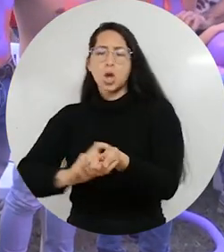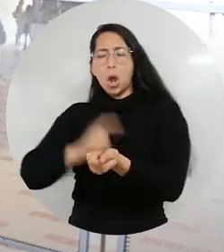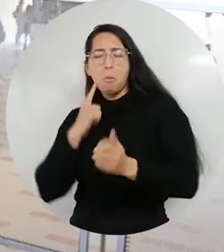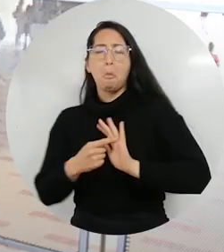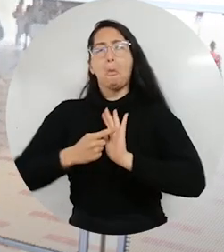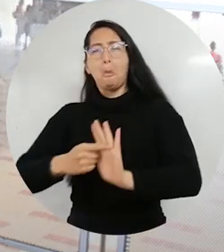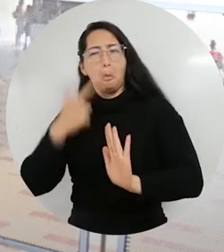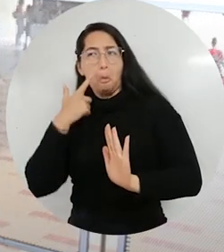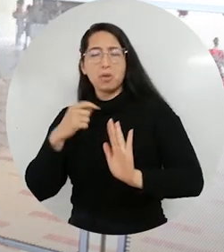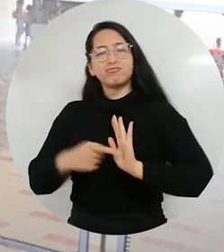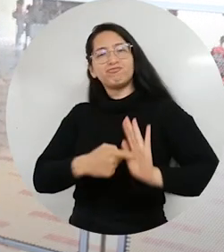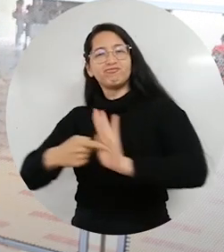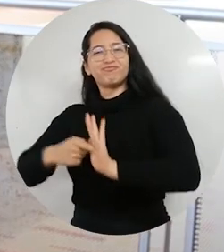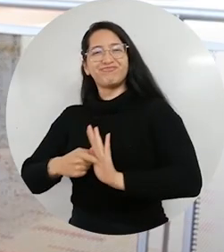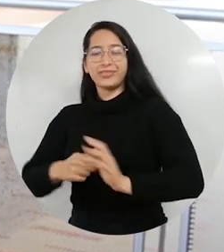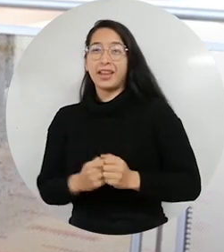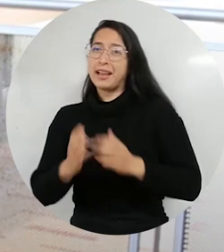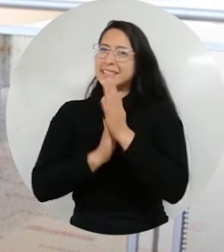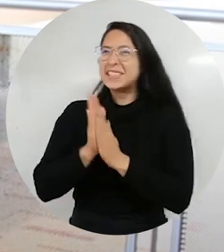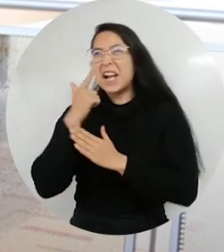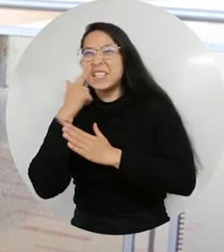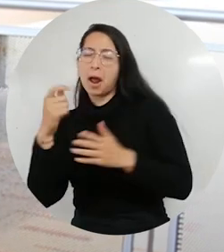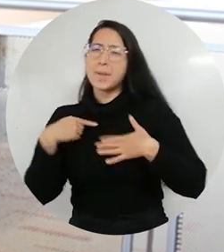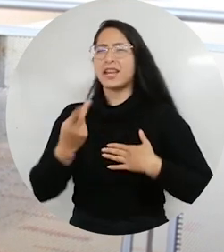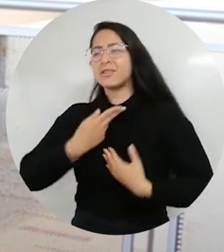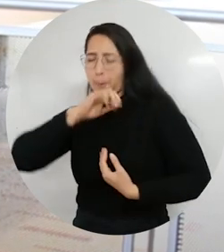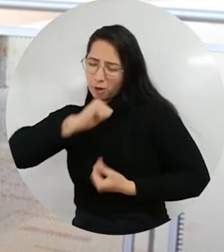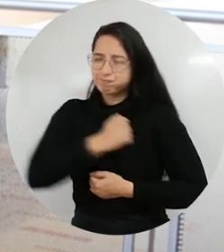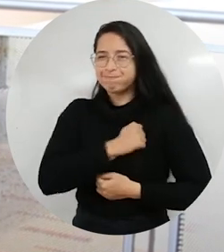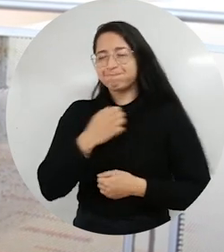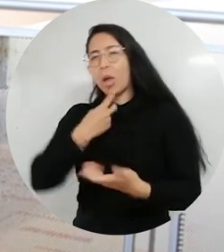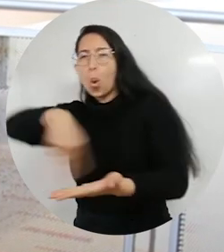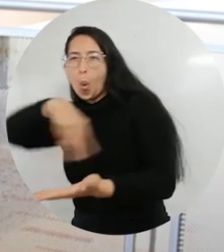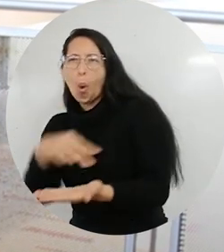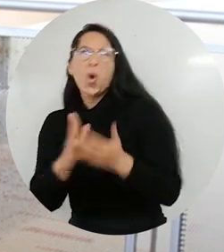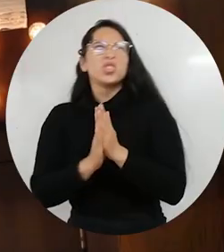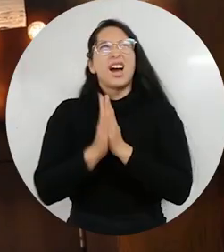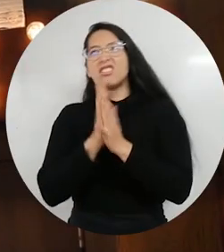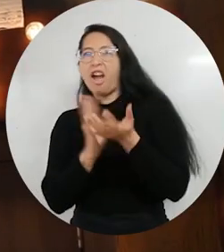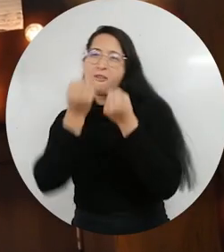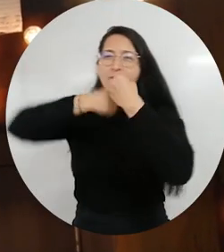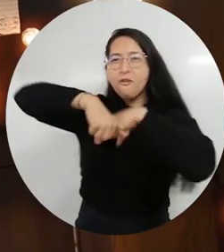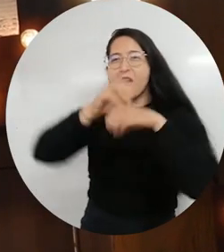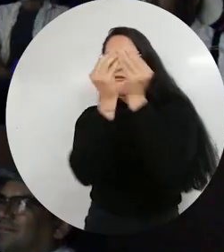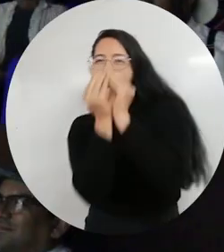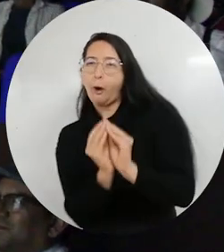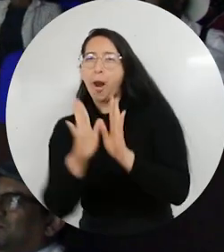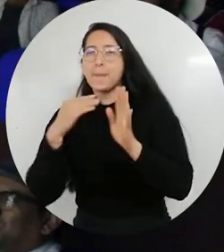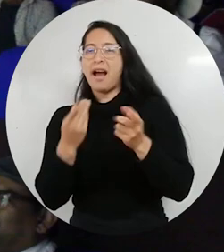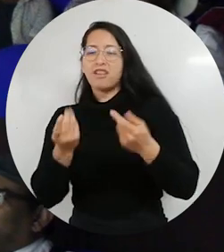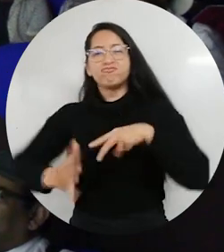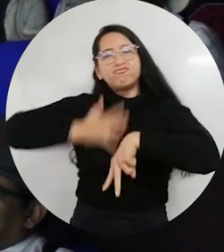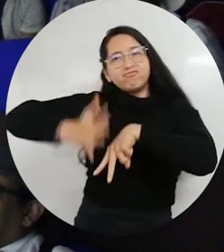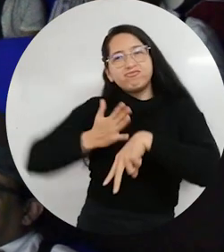personalidad. Tengo ciertas preferencias exóticas. Me gusta el performance, me gusta disfrazarme. Me gusta darle rienda suelta